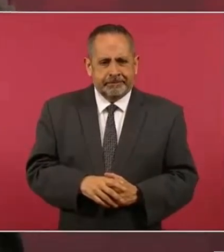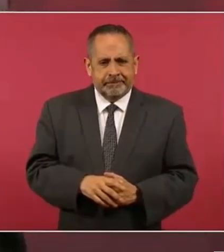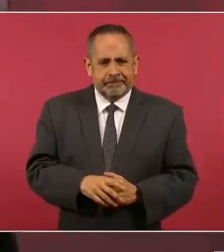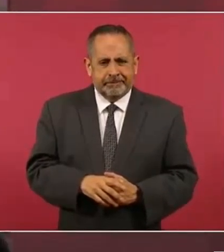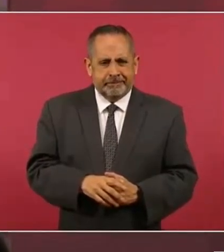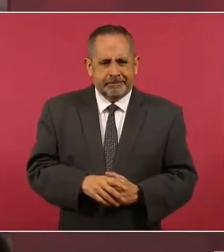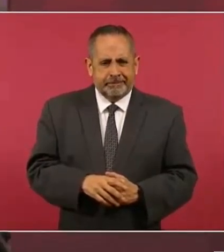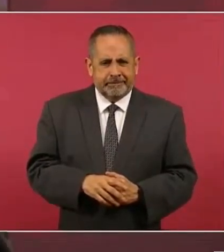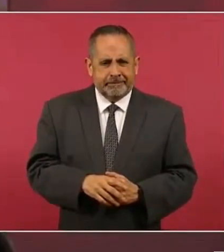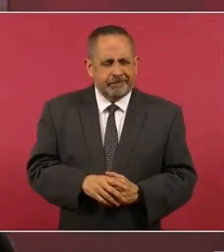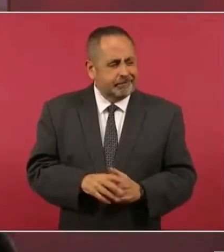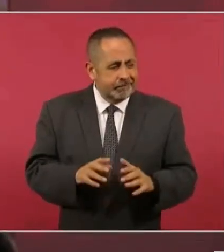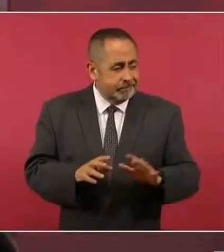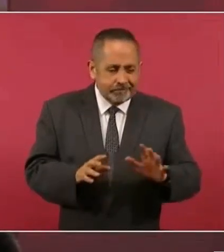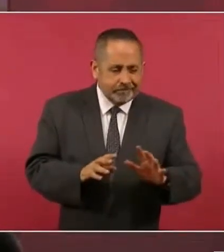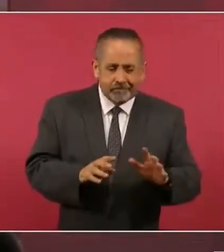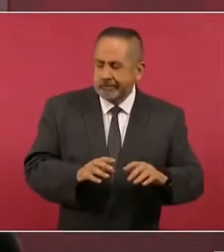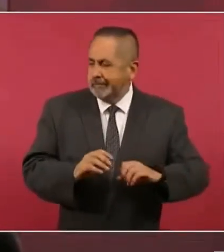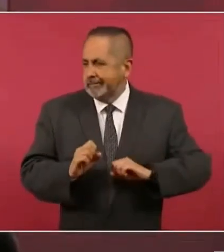ya,